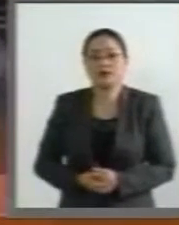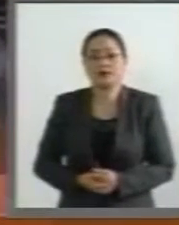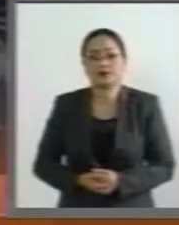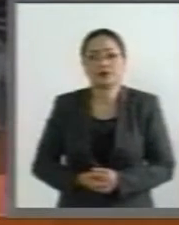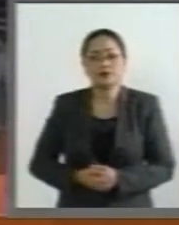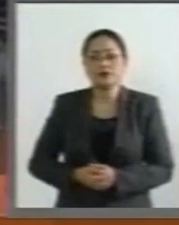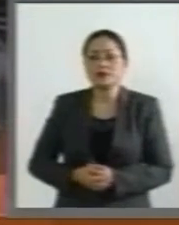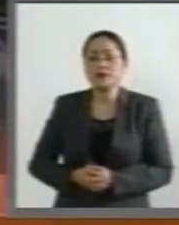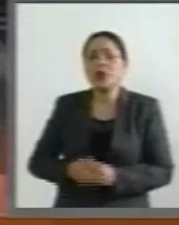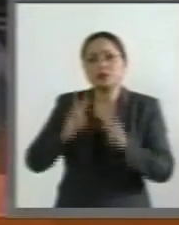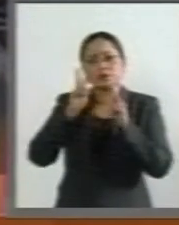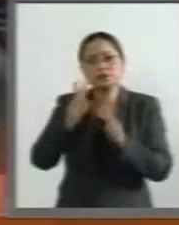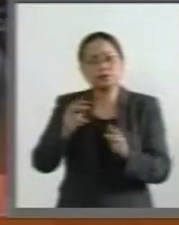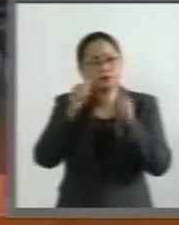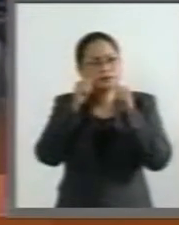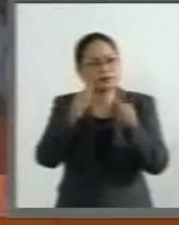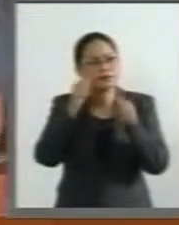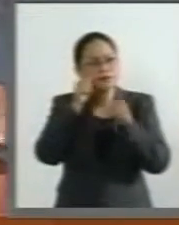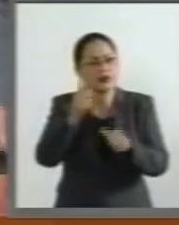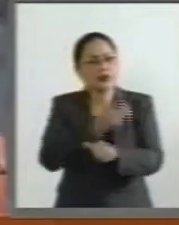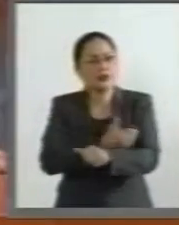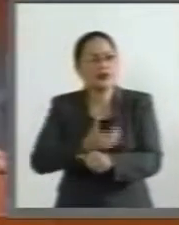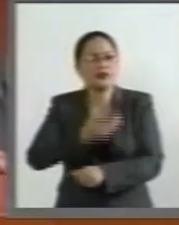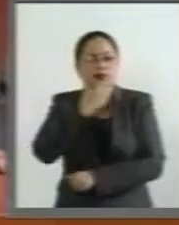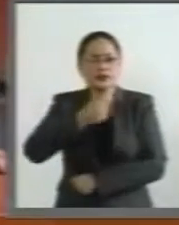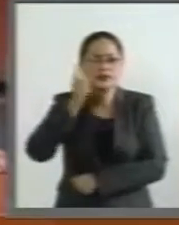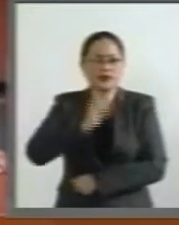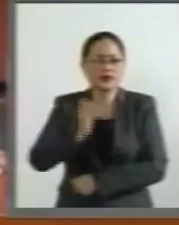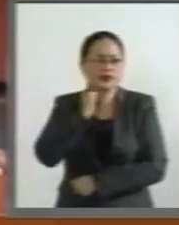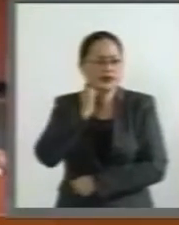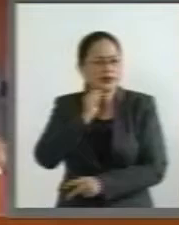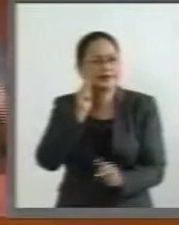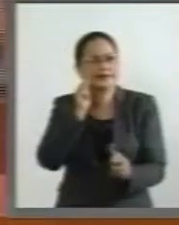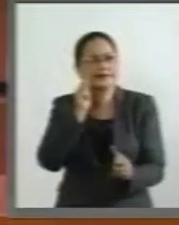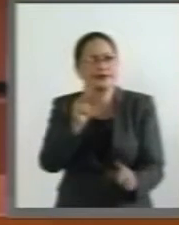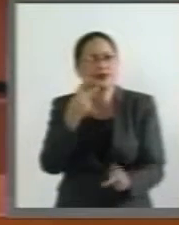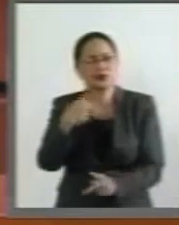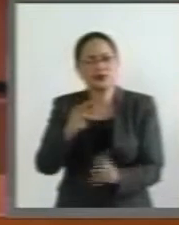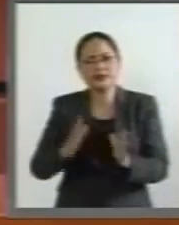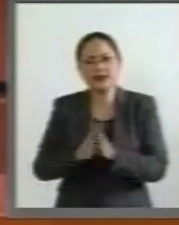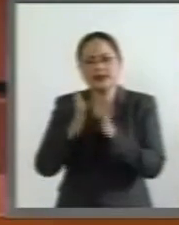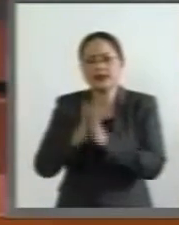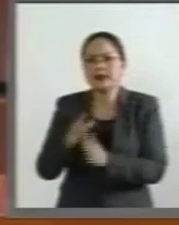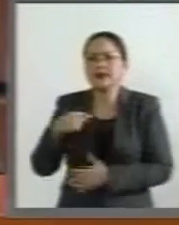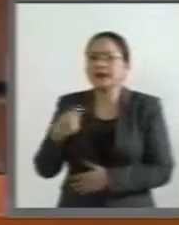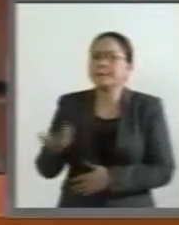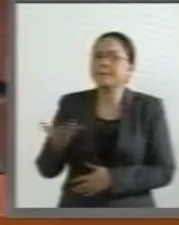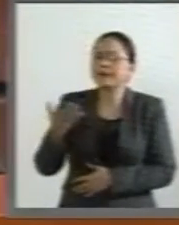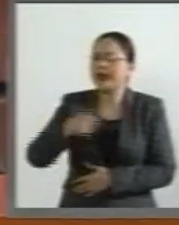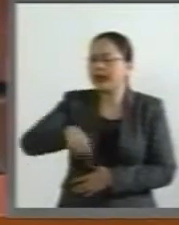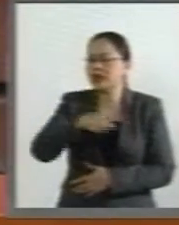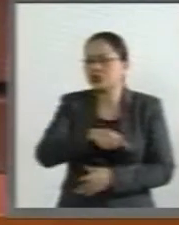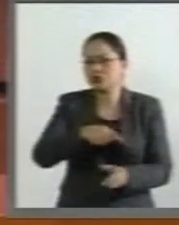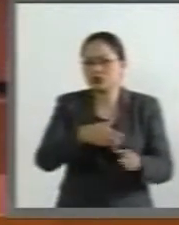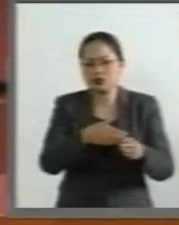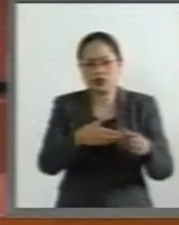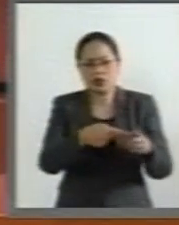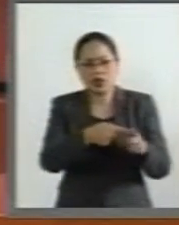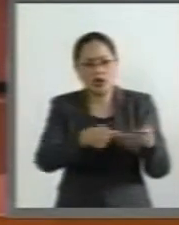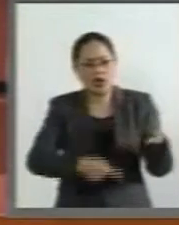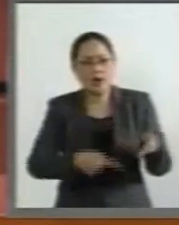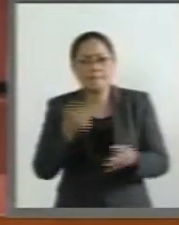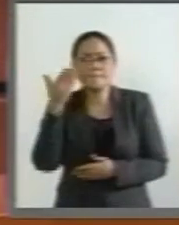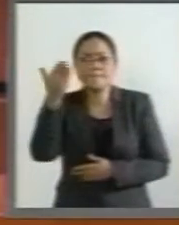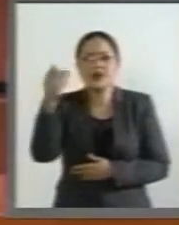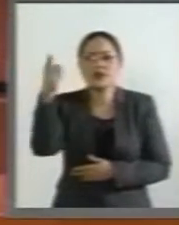a mis compañeros senadores y senadoras que le están pidiendo al ciudadano